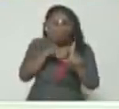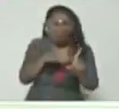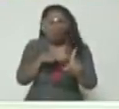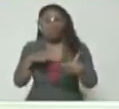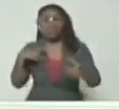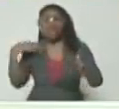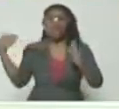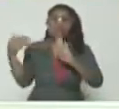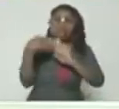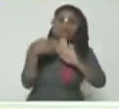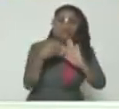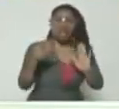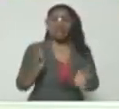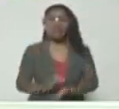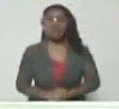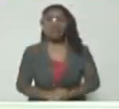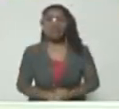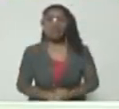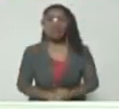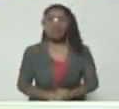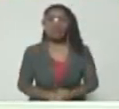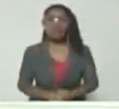de ataques. ¿Qué tiene ver tú?